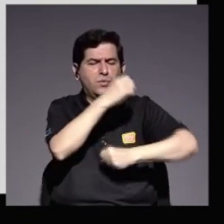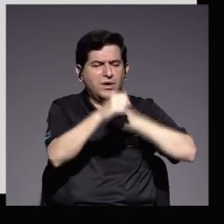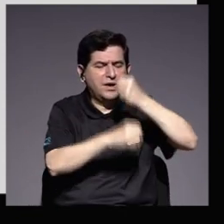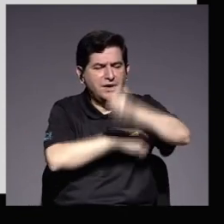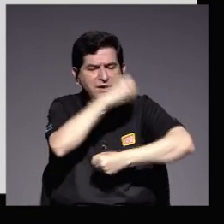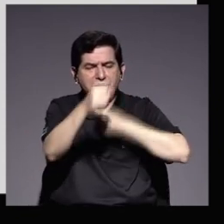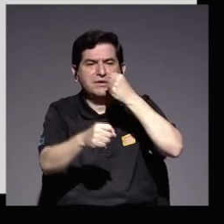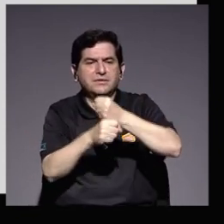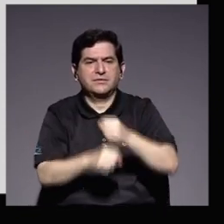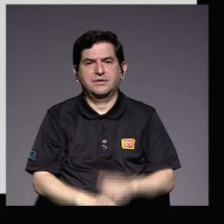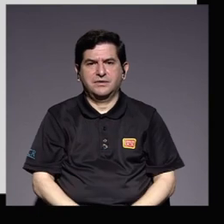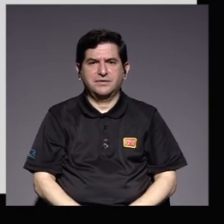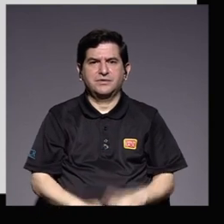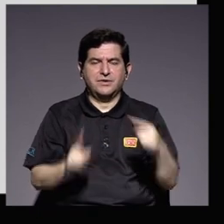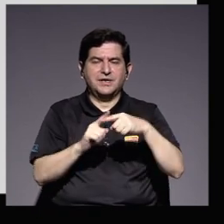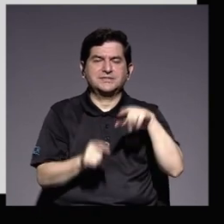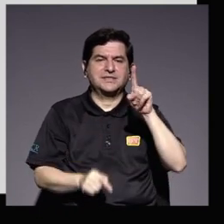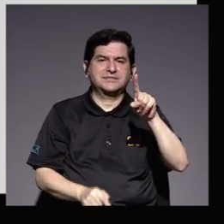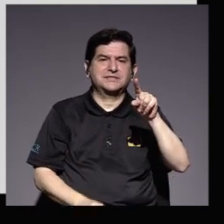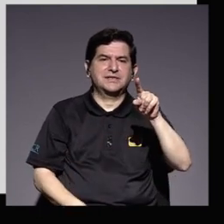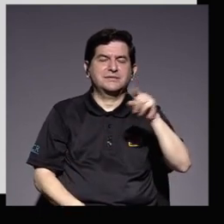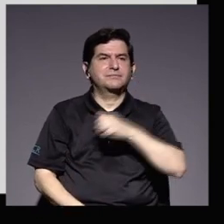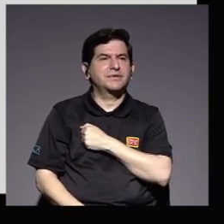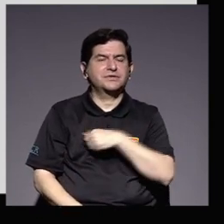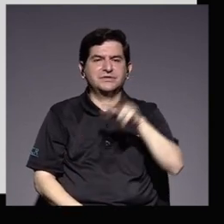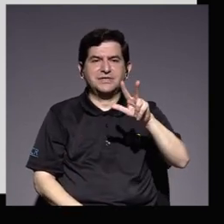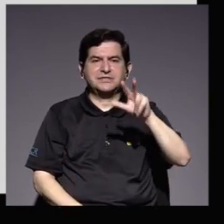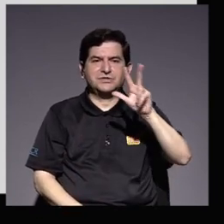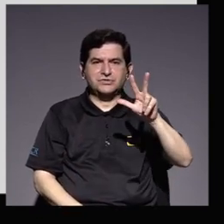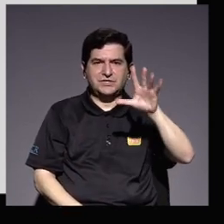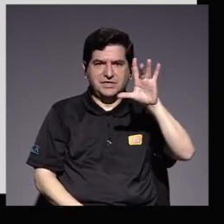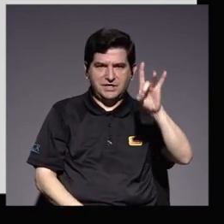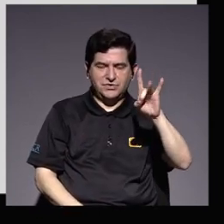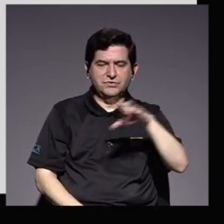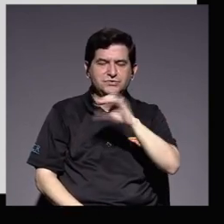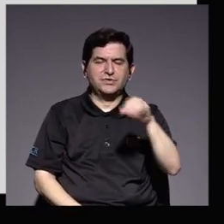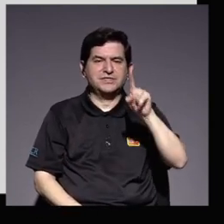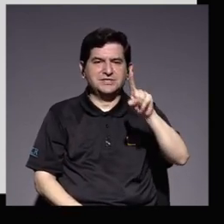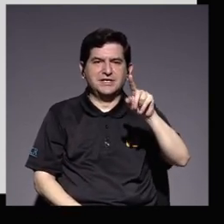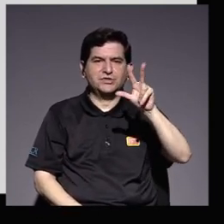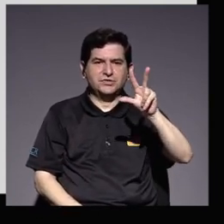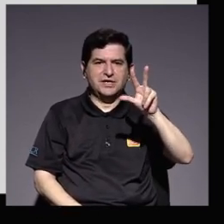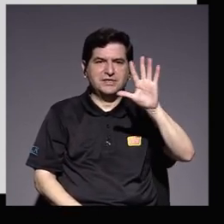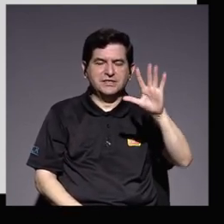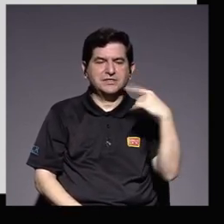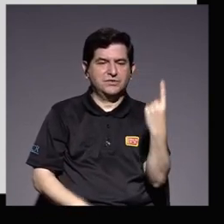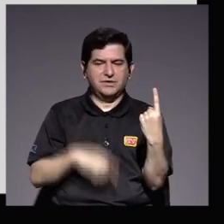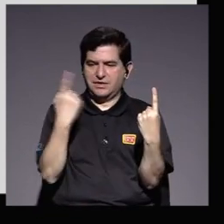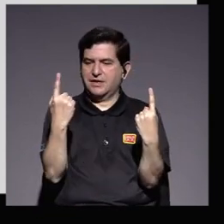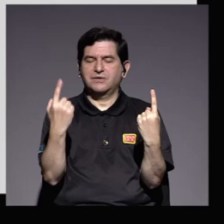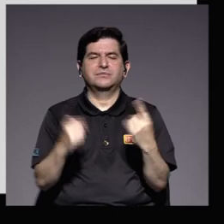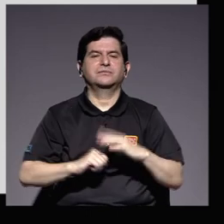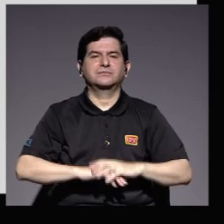año alcanzando los 338 y los 135 respectivamente